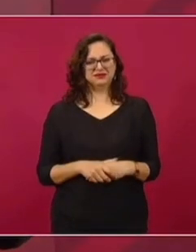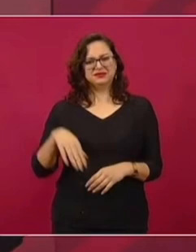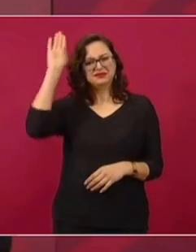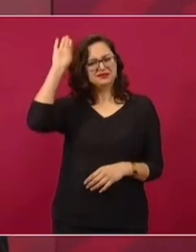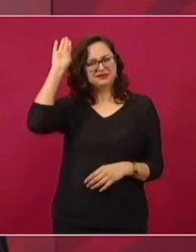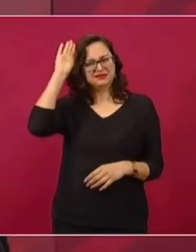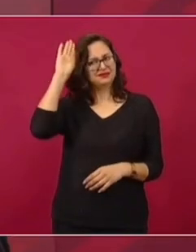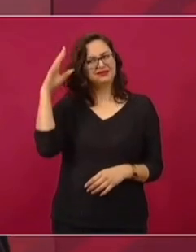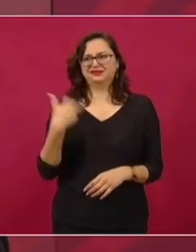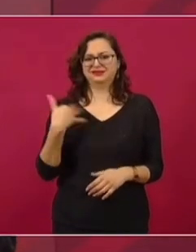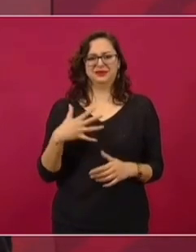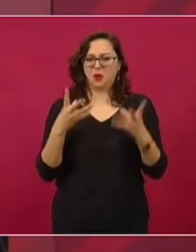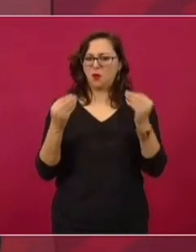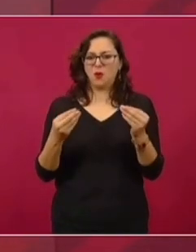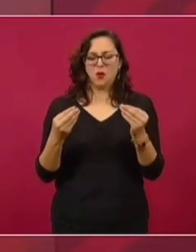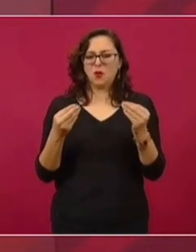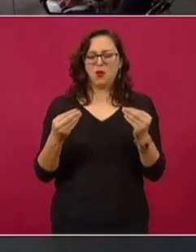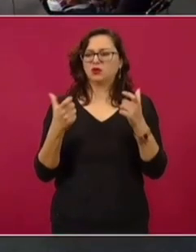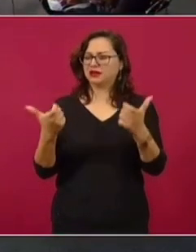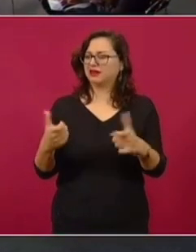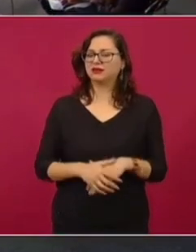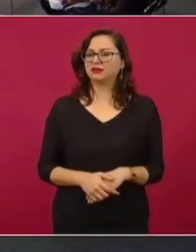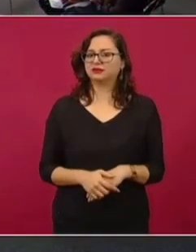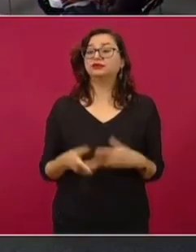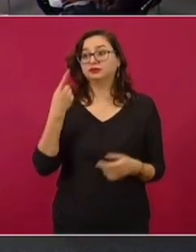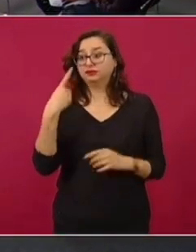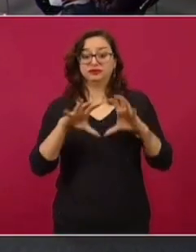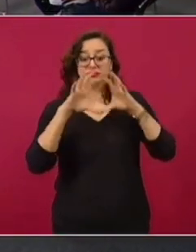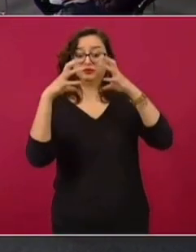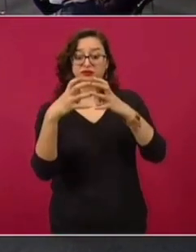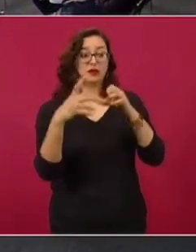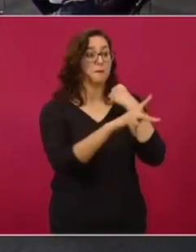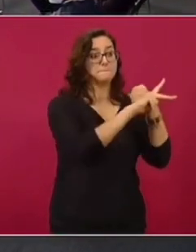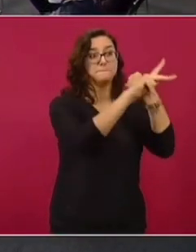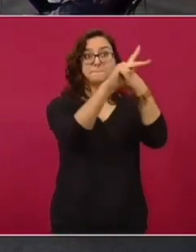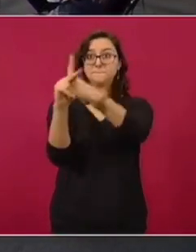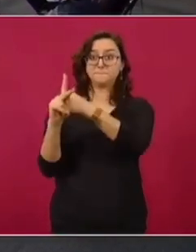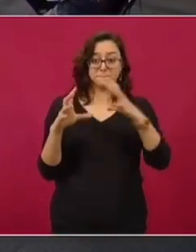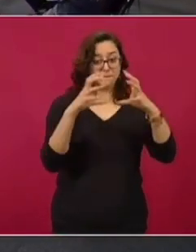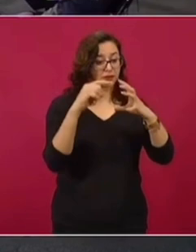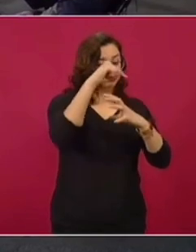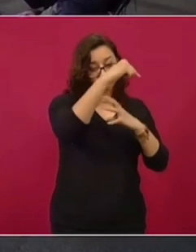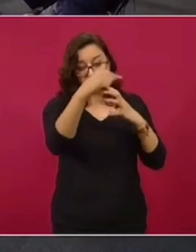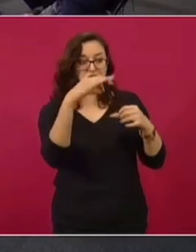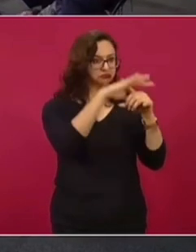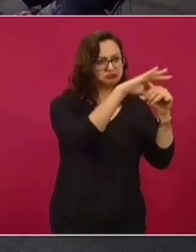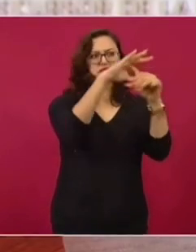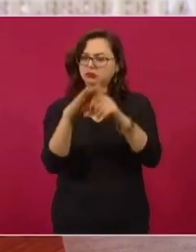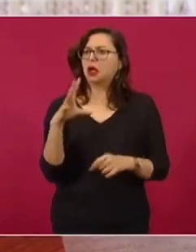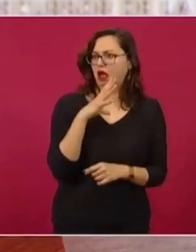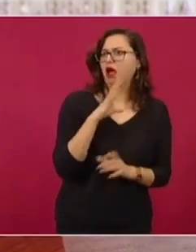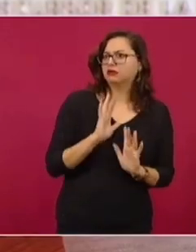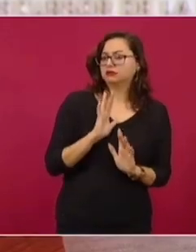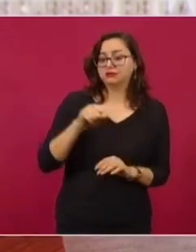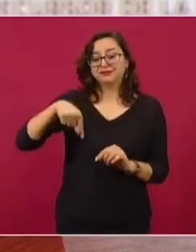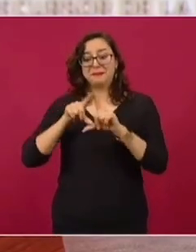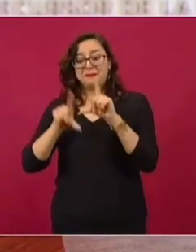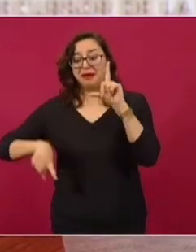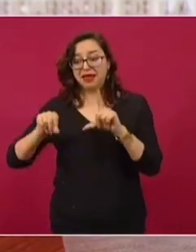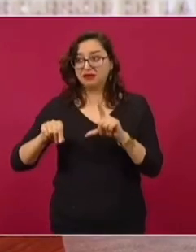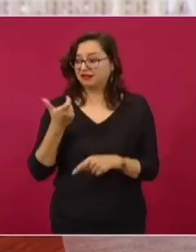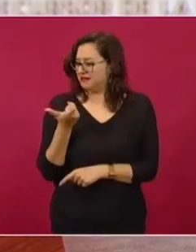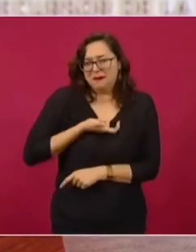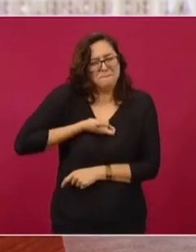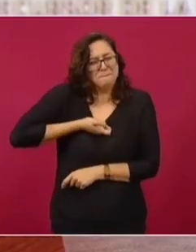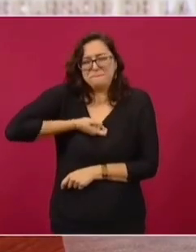Es muchísimo. México es el país que más gasta en elecciones del mundo.